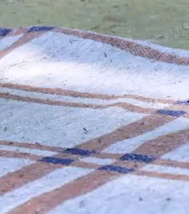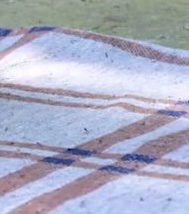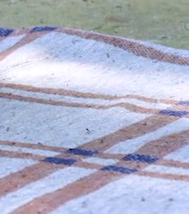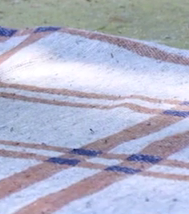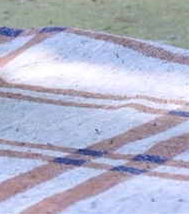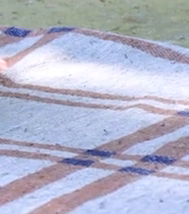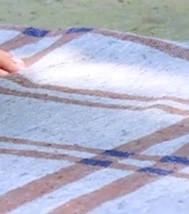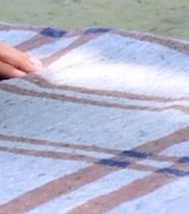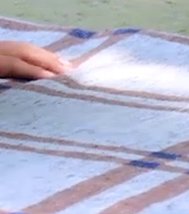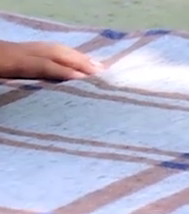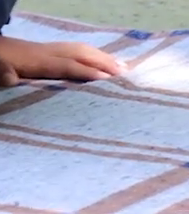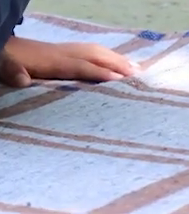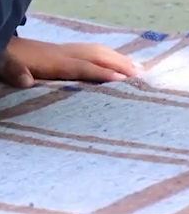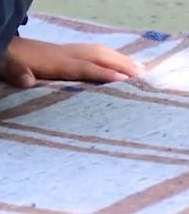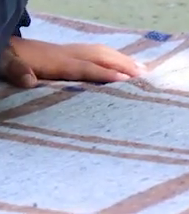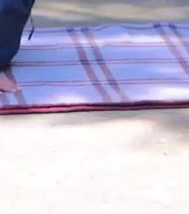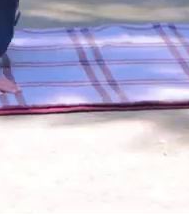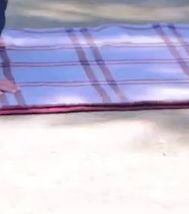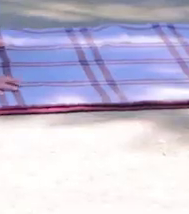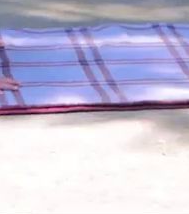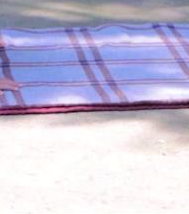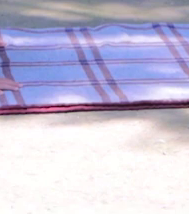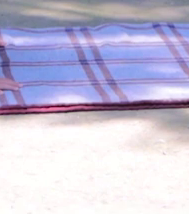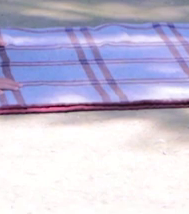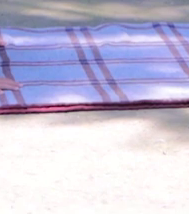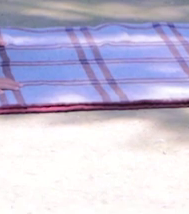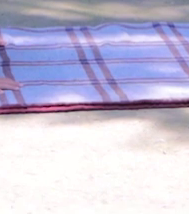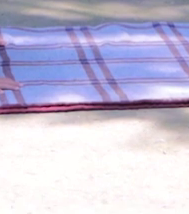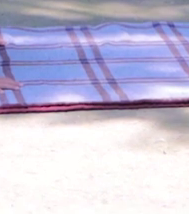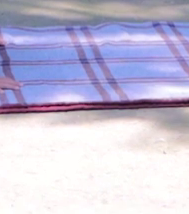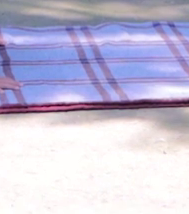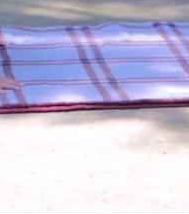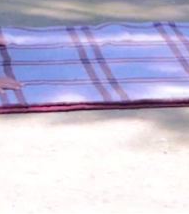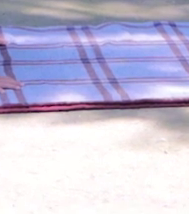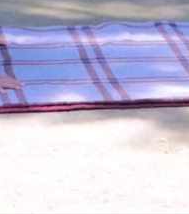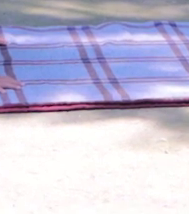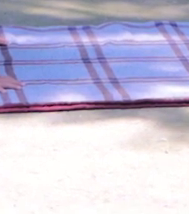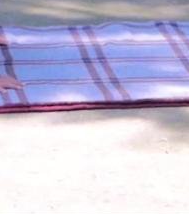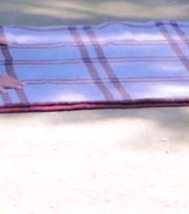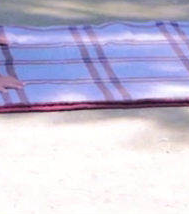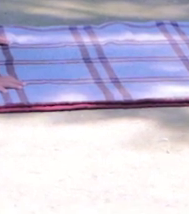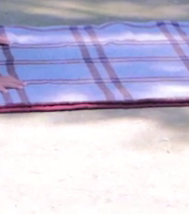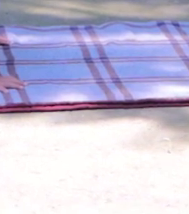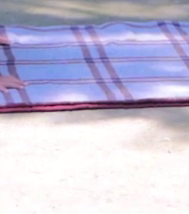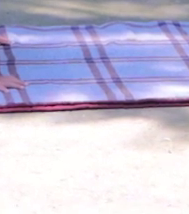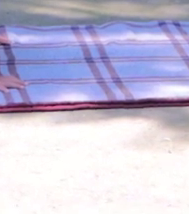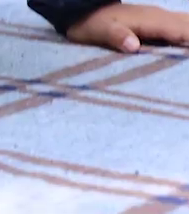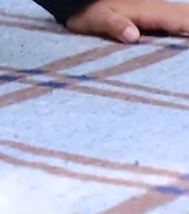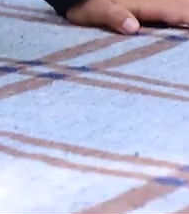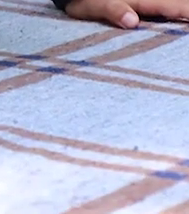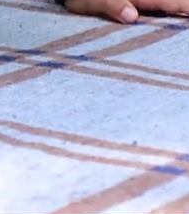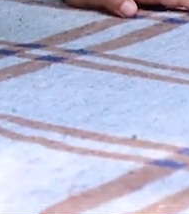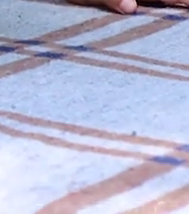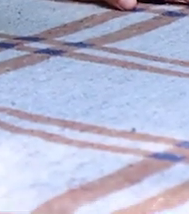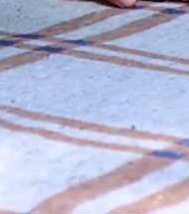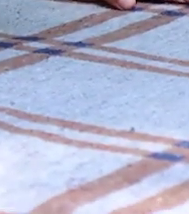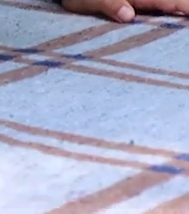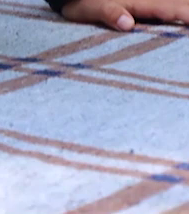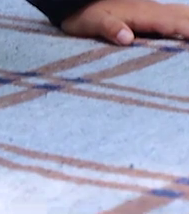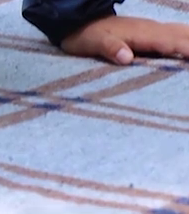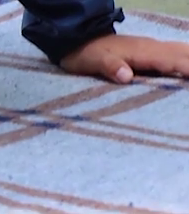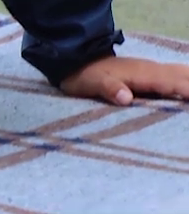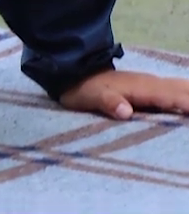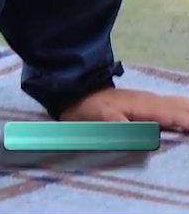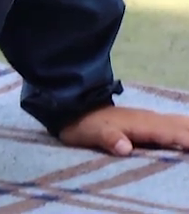Mantenemos extendidos los brazos. Ahí, sostenido. Diez segundos. Respira. Respira.